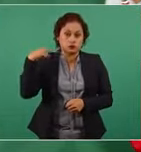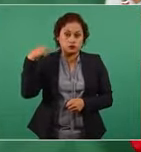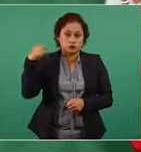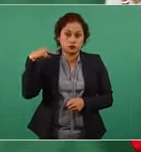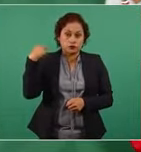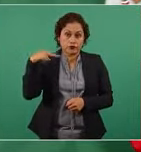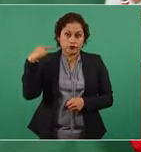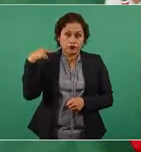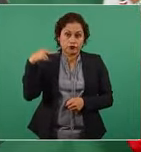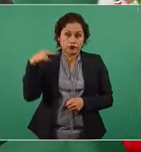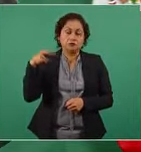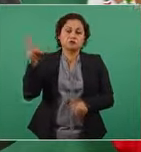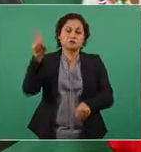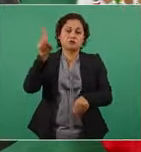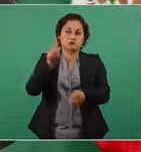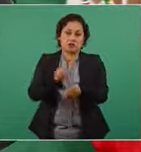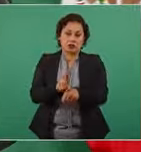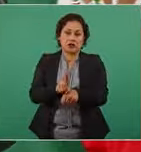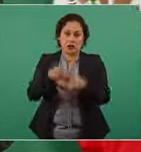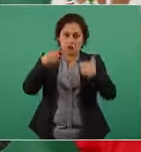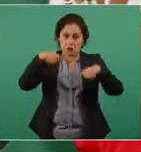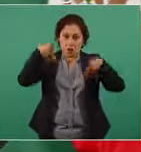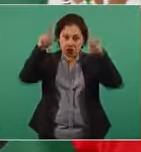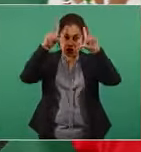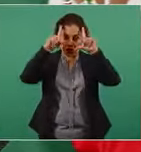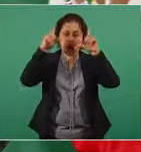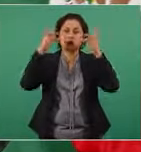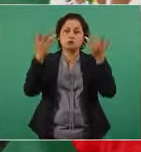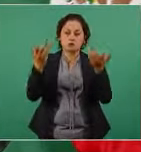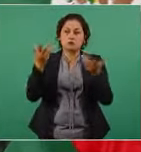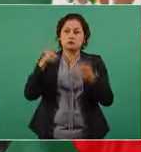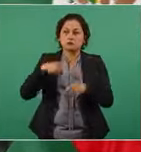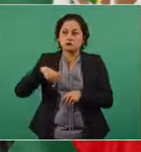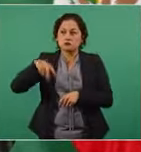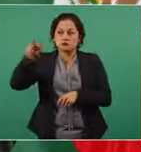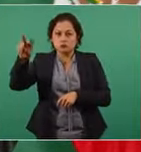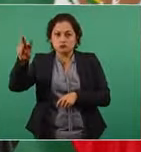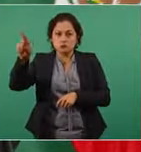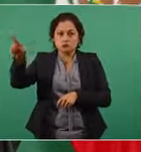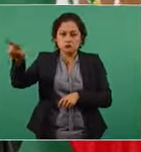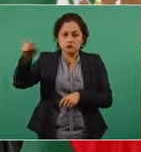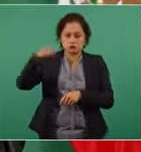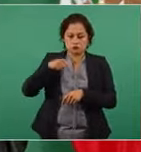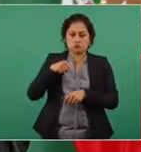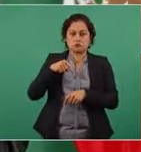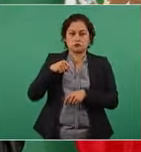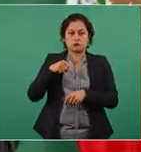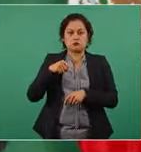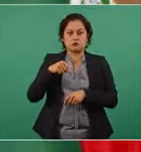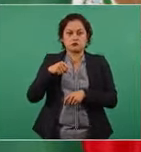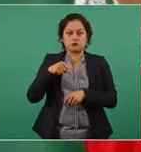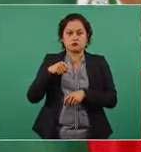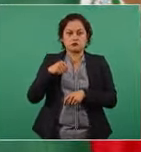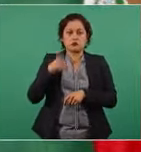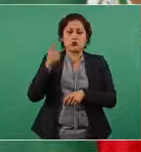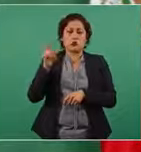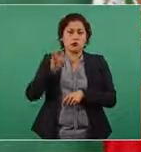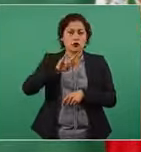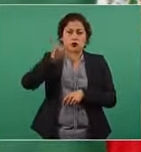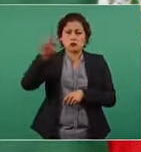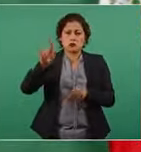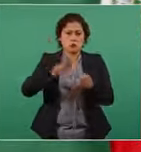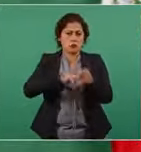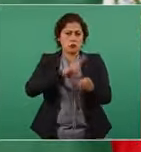por el Día de la Marina y regresé en avión de línea